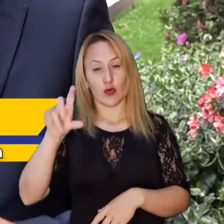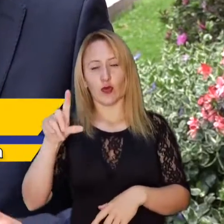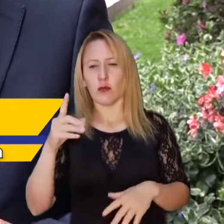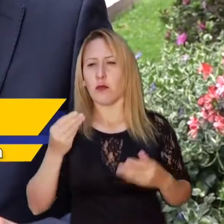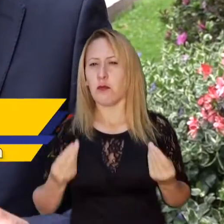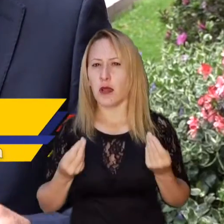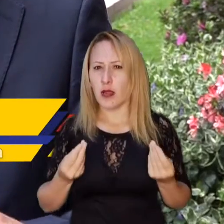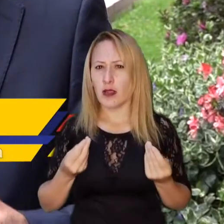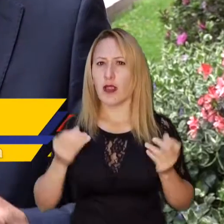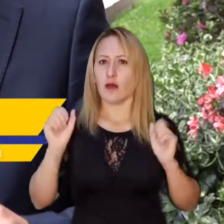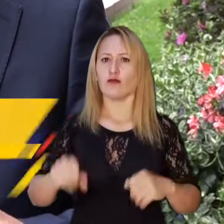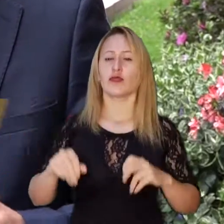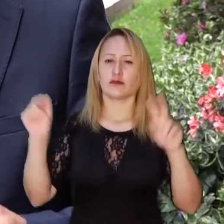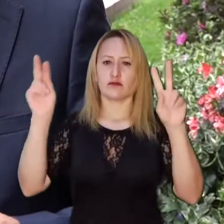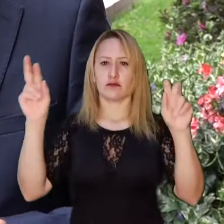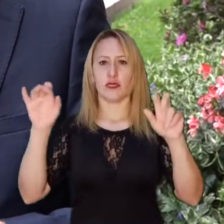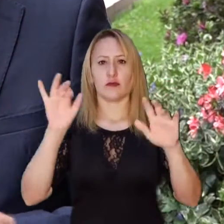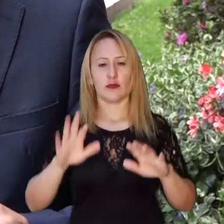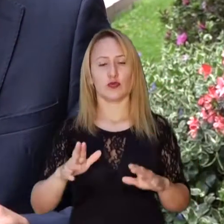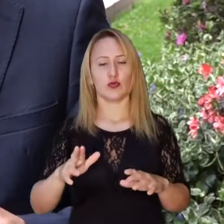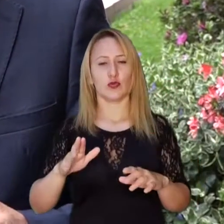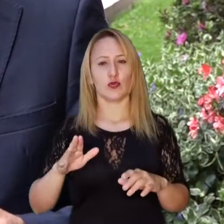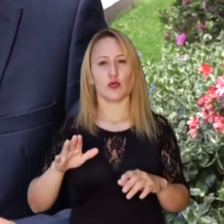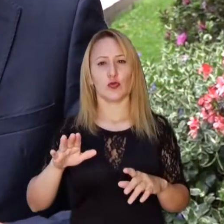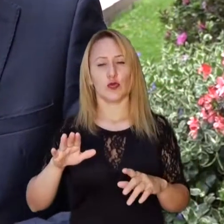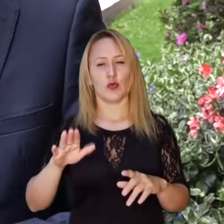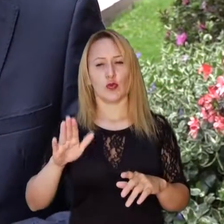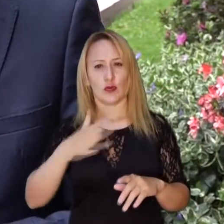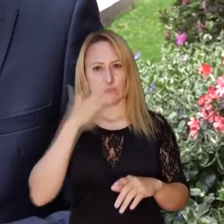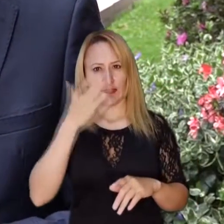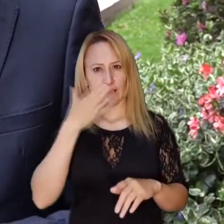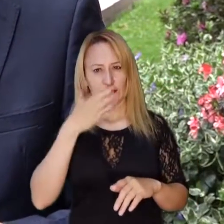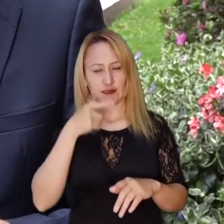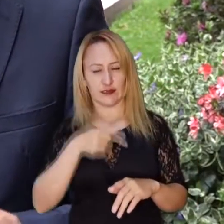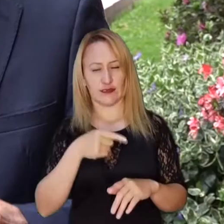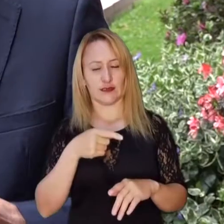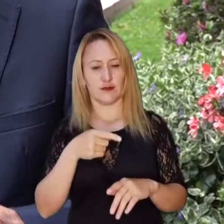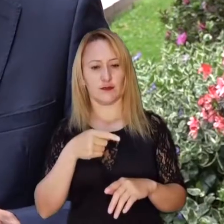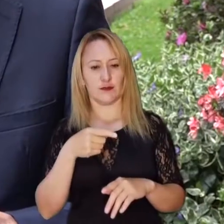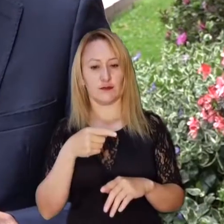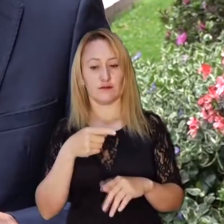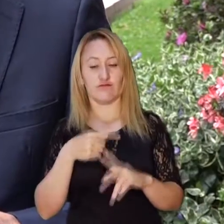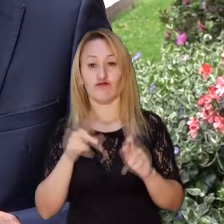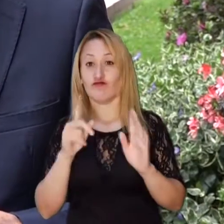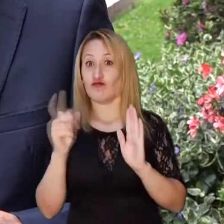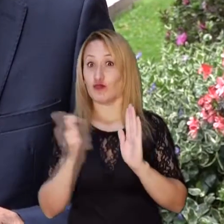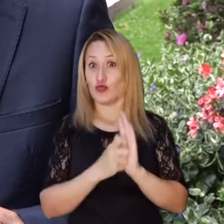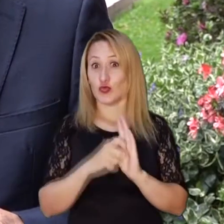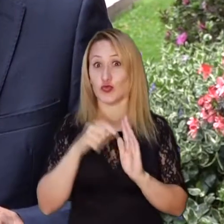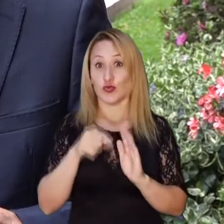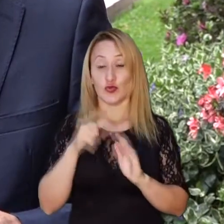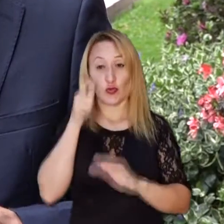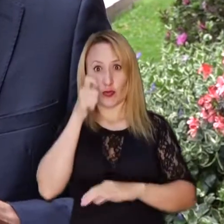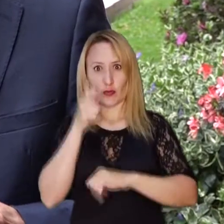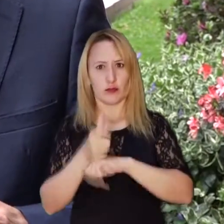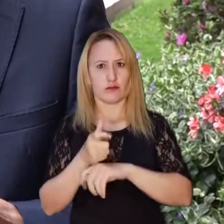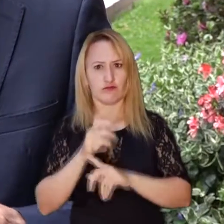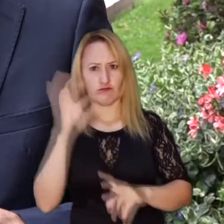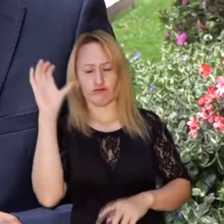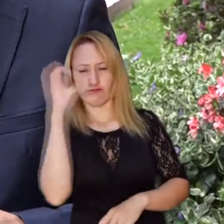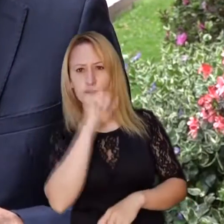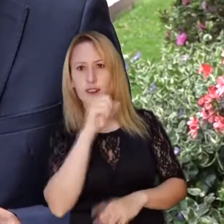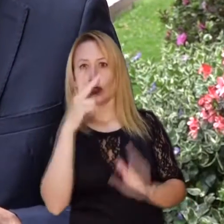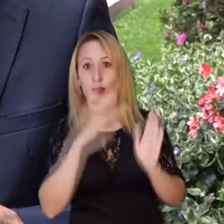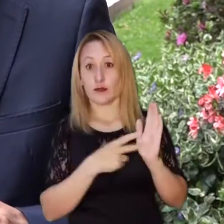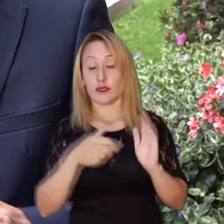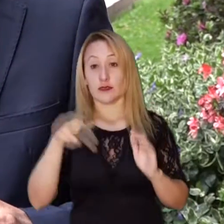para incursionar muy fuertemente en el tema de los biocombustibles. Sin embargo, desafortunadamente, lo que encontró la Contraloría